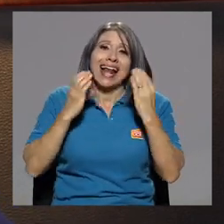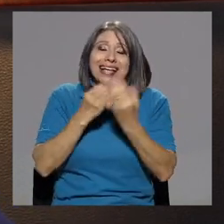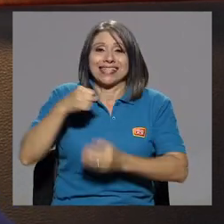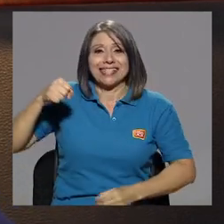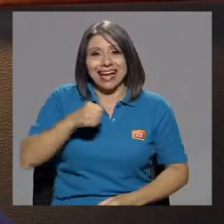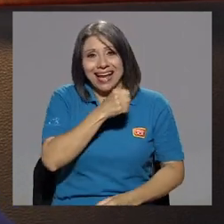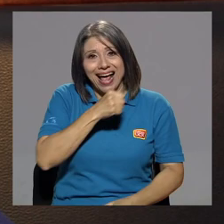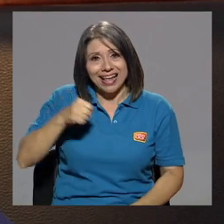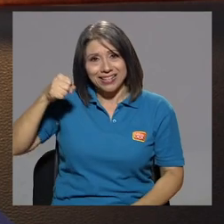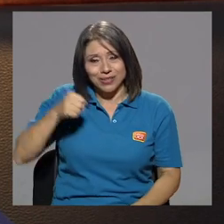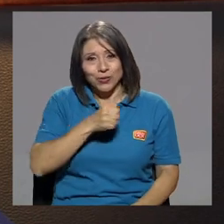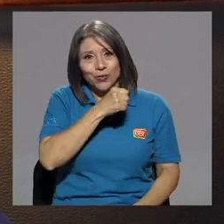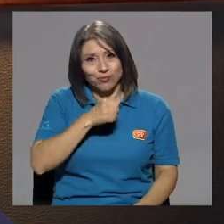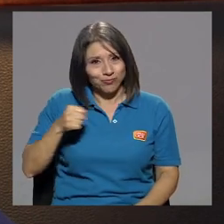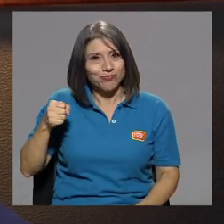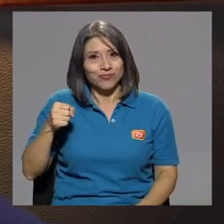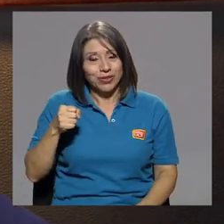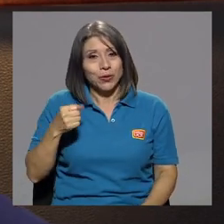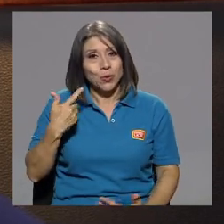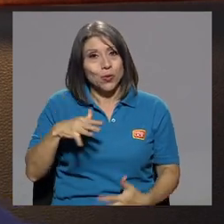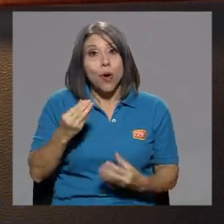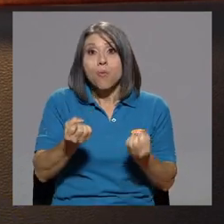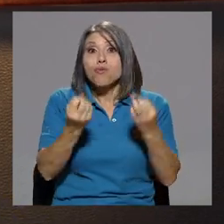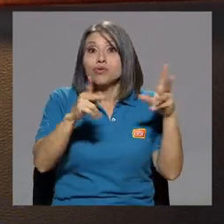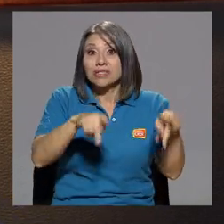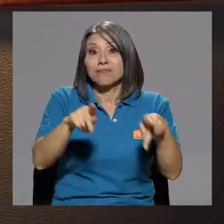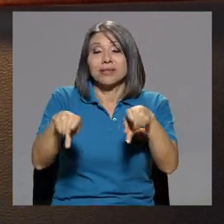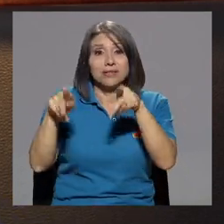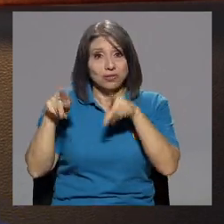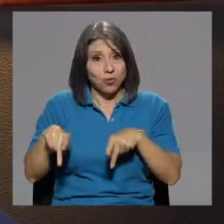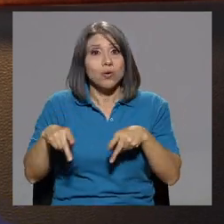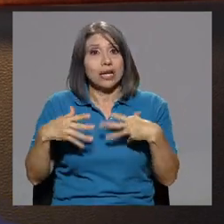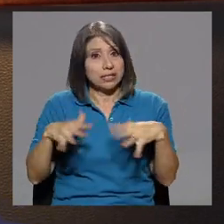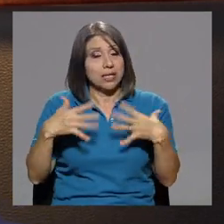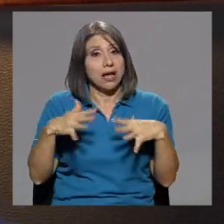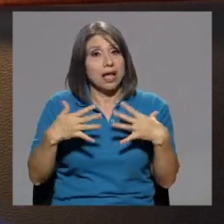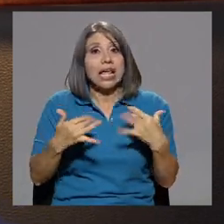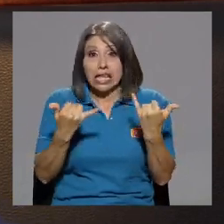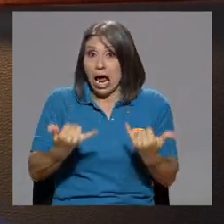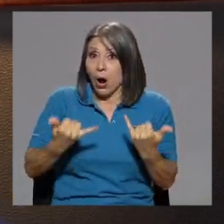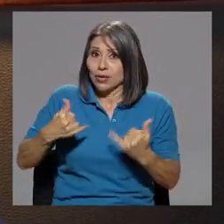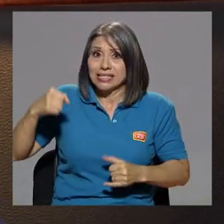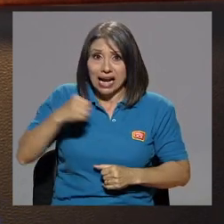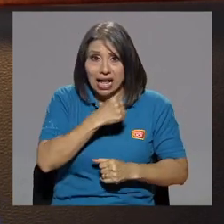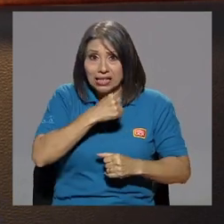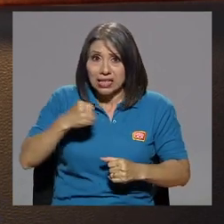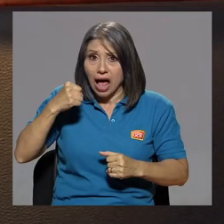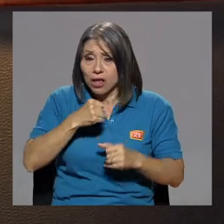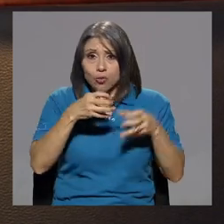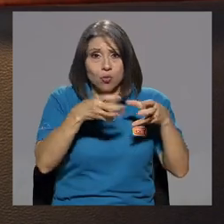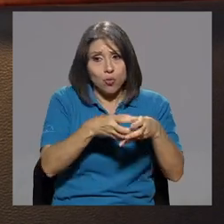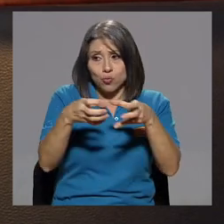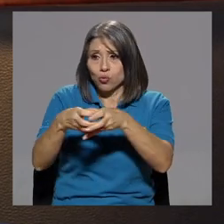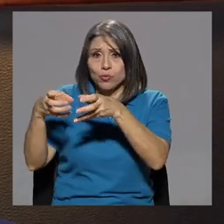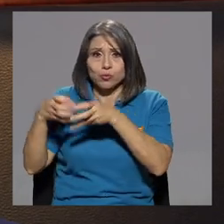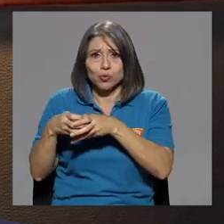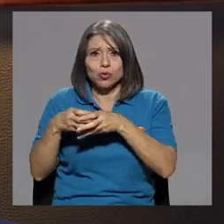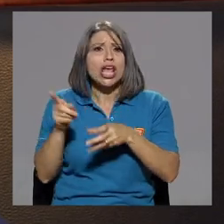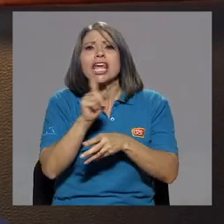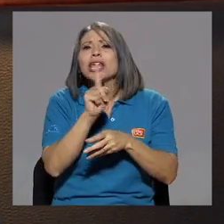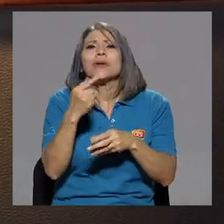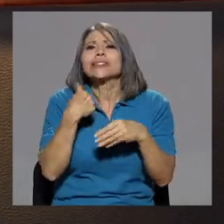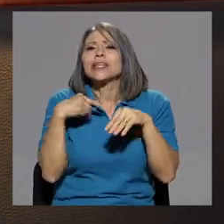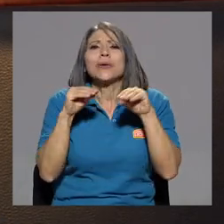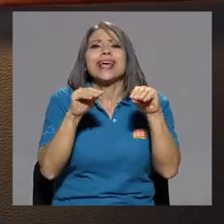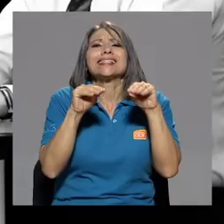y ustedes, tengo muchas, muchas personas que han, y ahora están cantando en grupos y todo. Y no es que